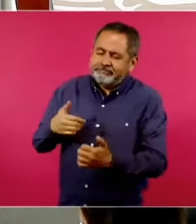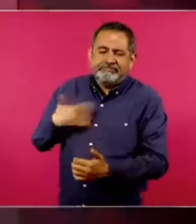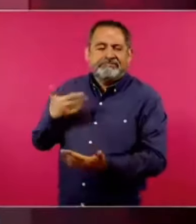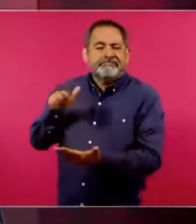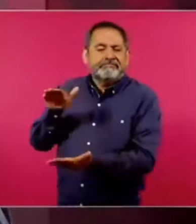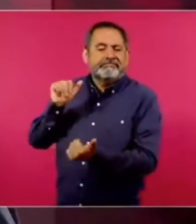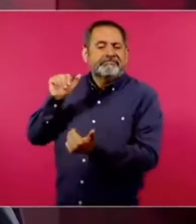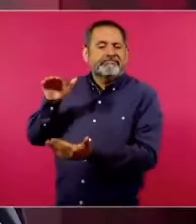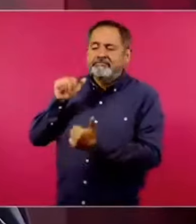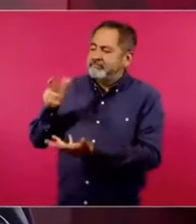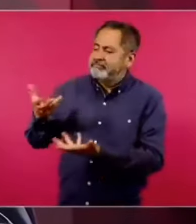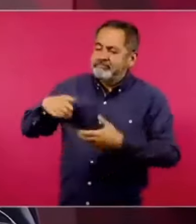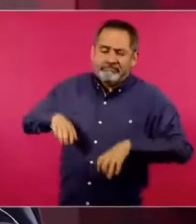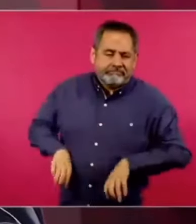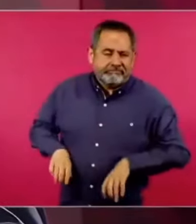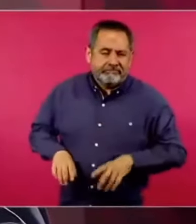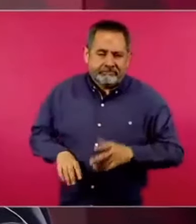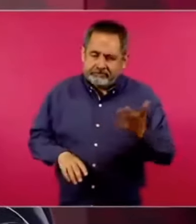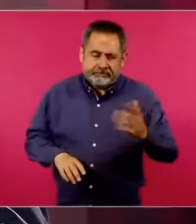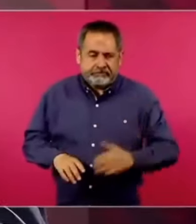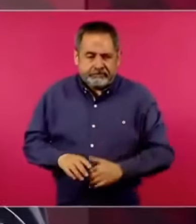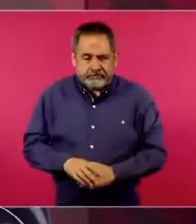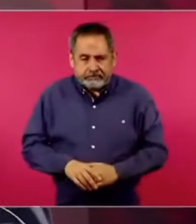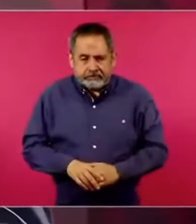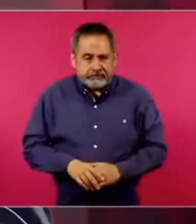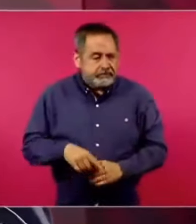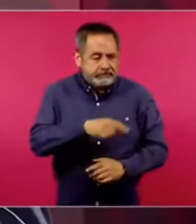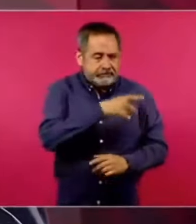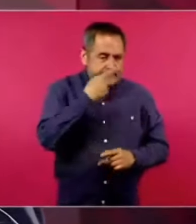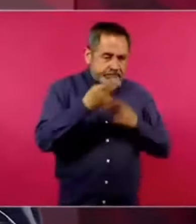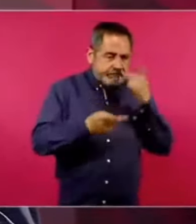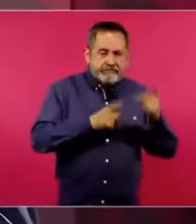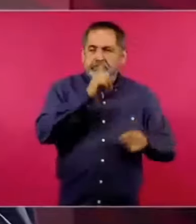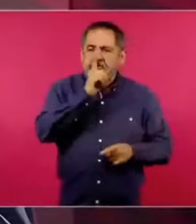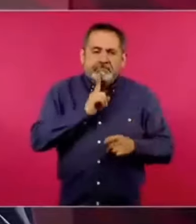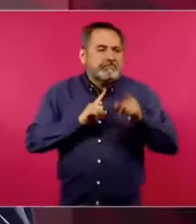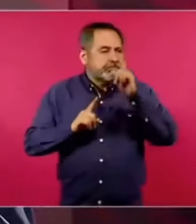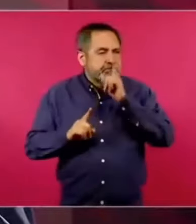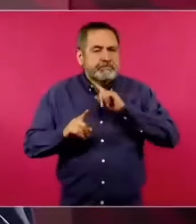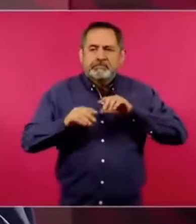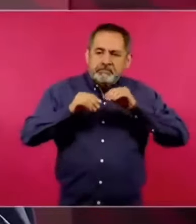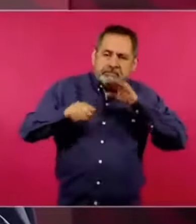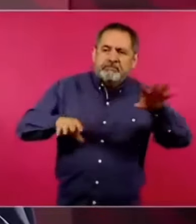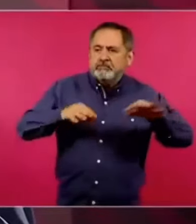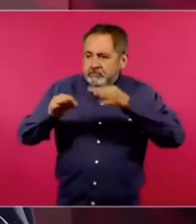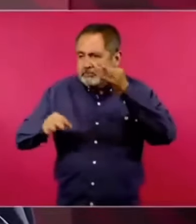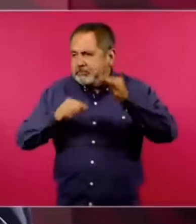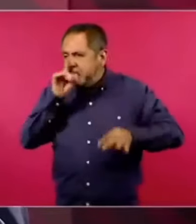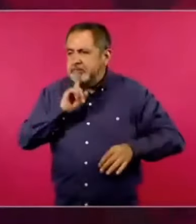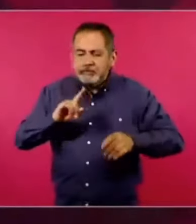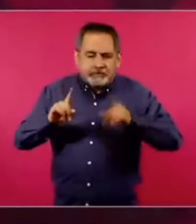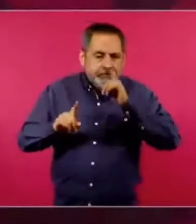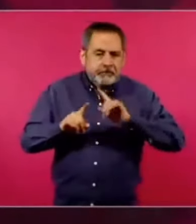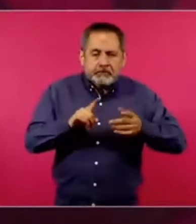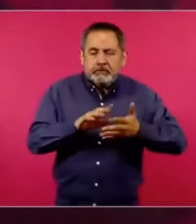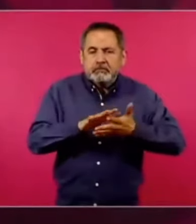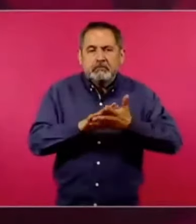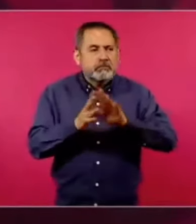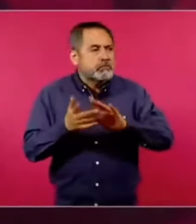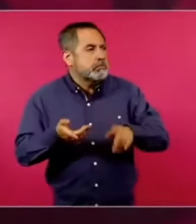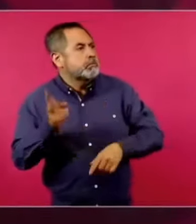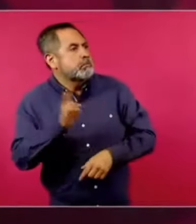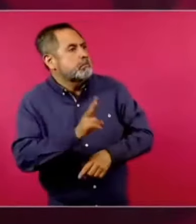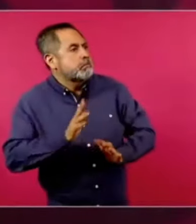repitiendo mentiras para que se hagan verdades.